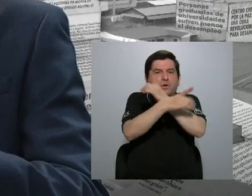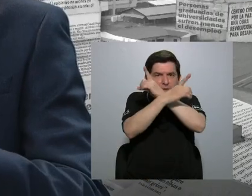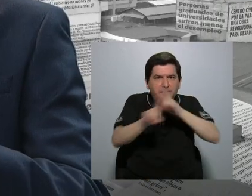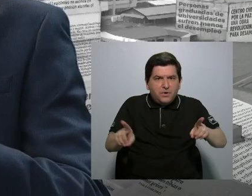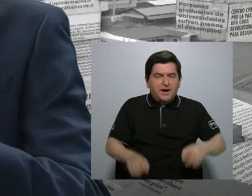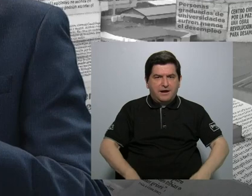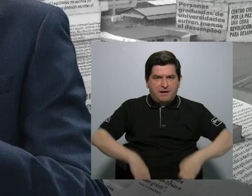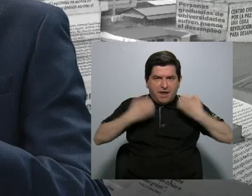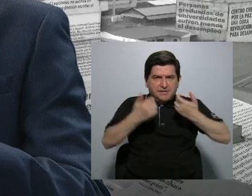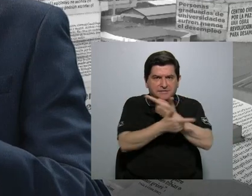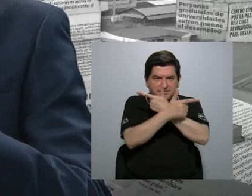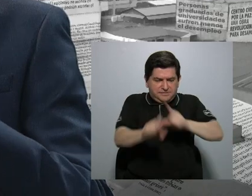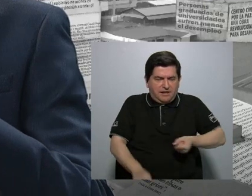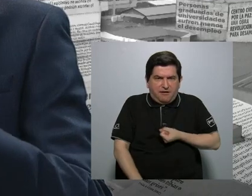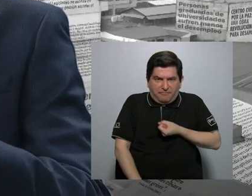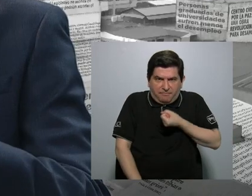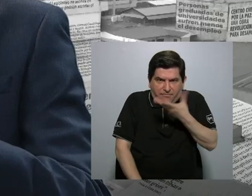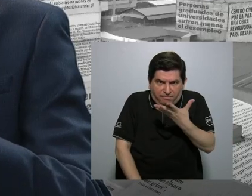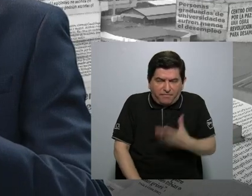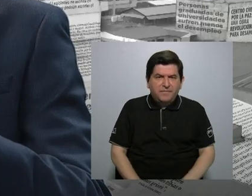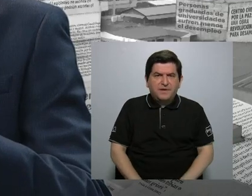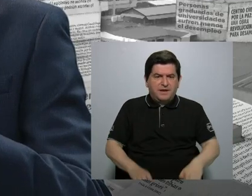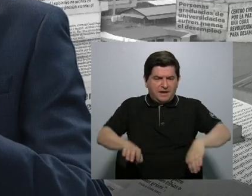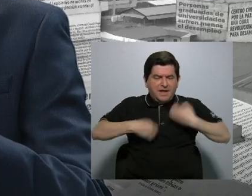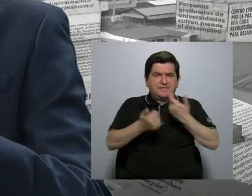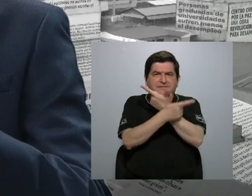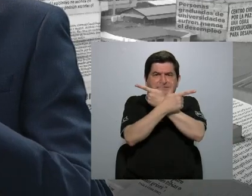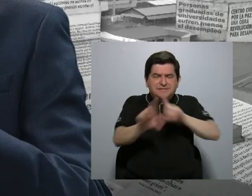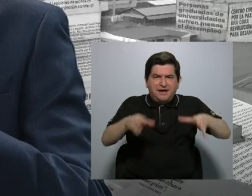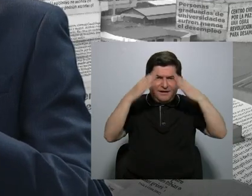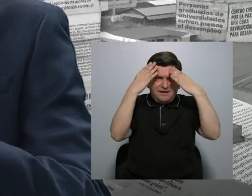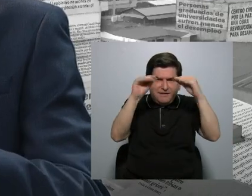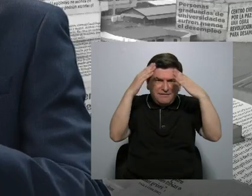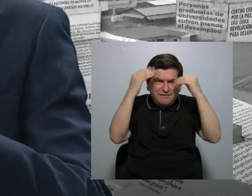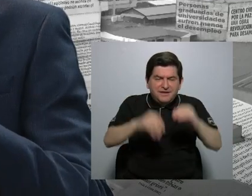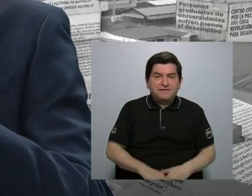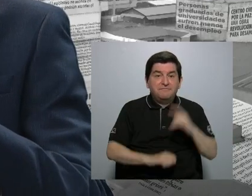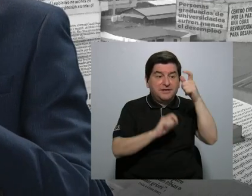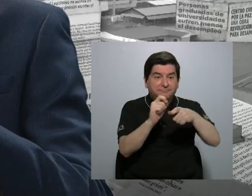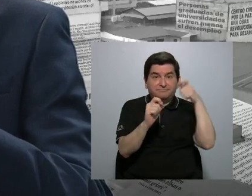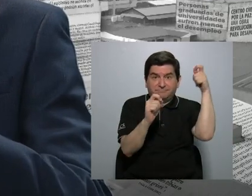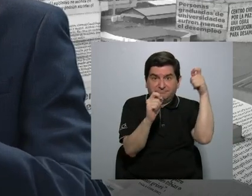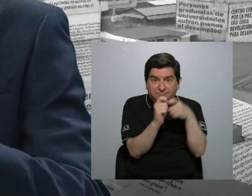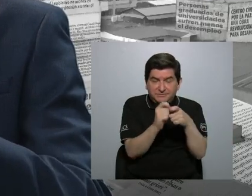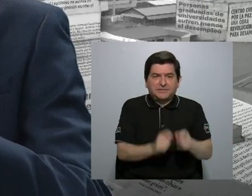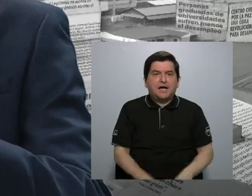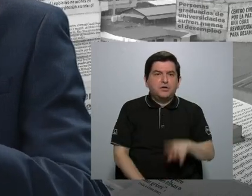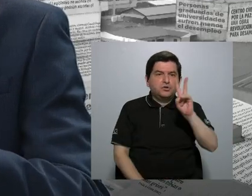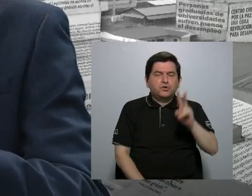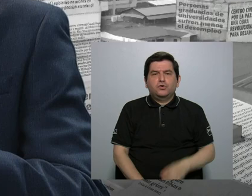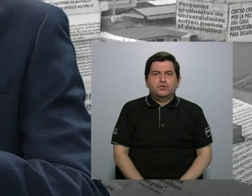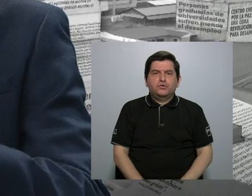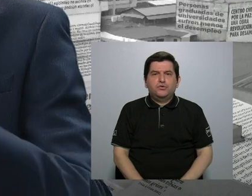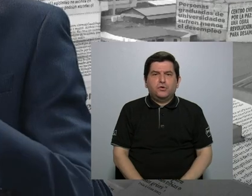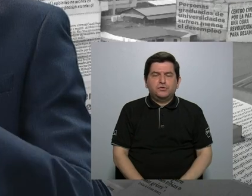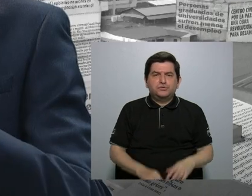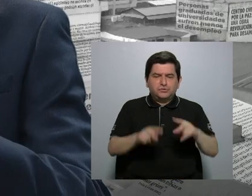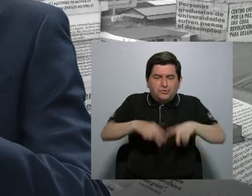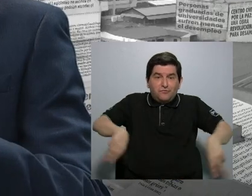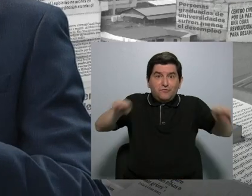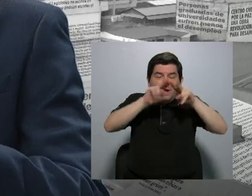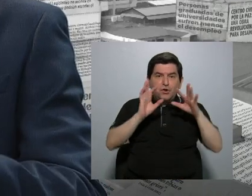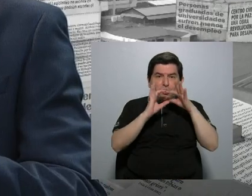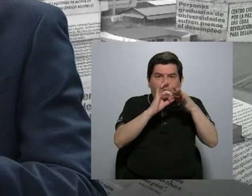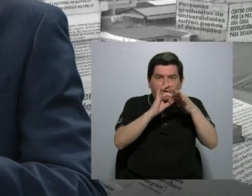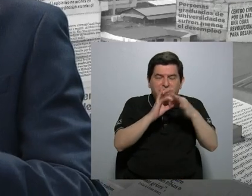que exista libertad de expresión, que exista libertad de información, porque precisamente son dos valores que van juntos a la